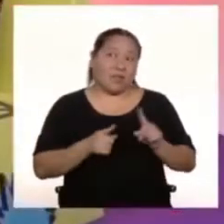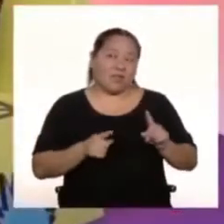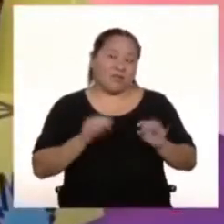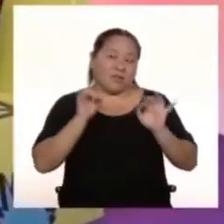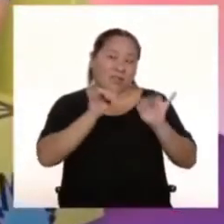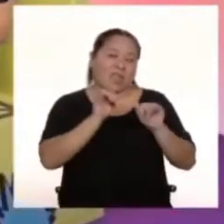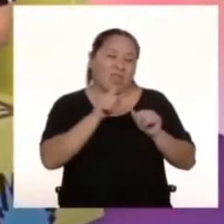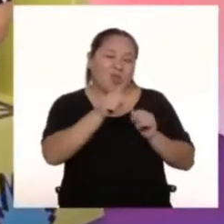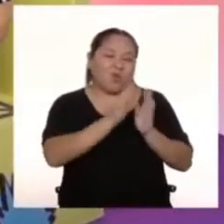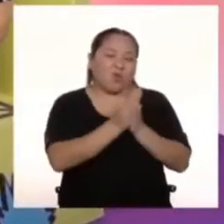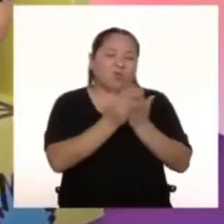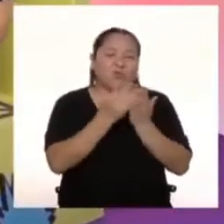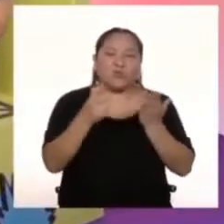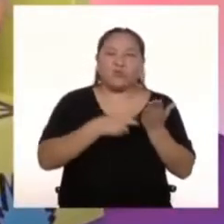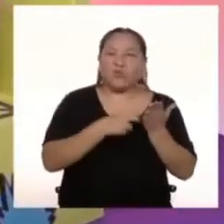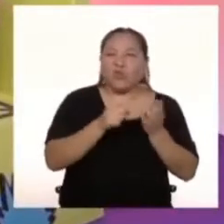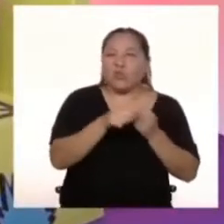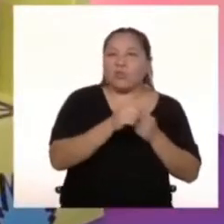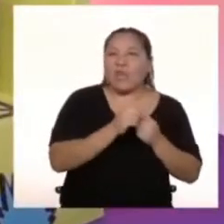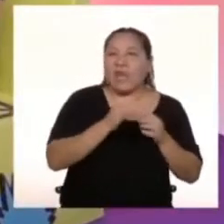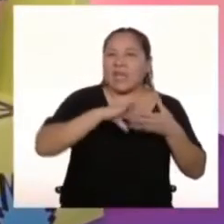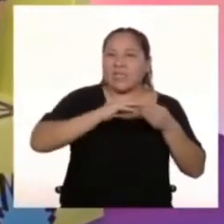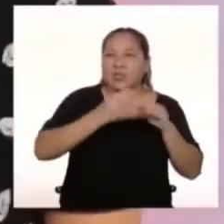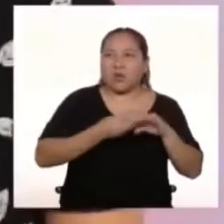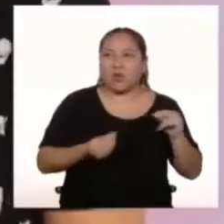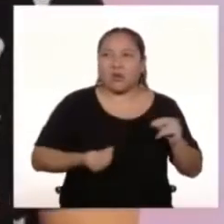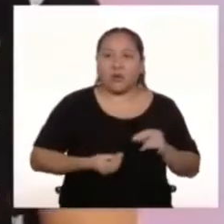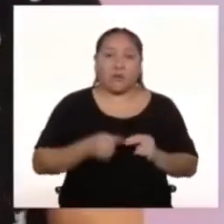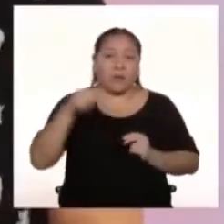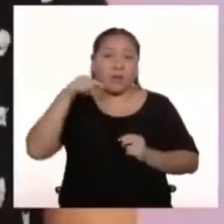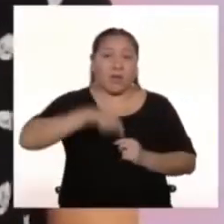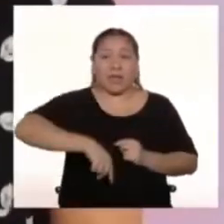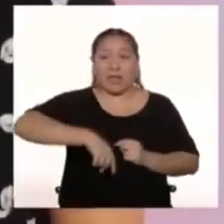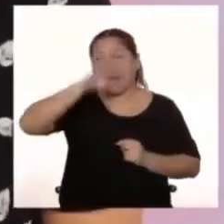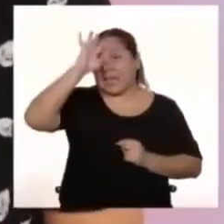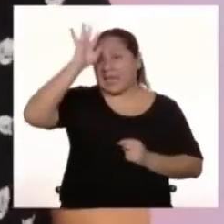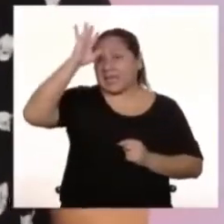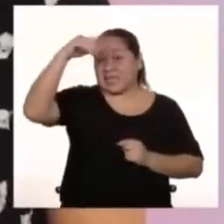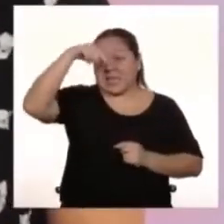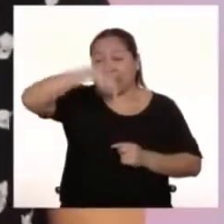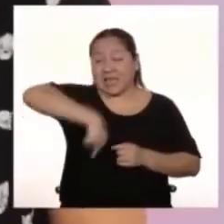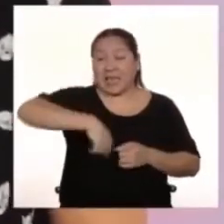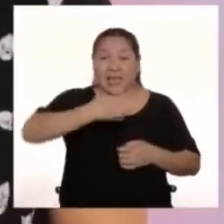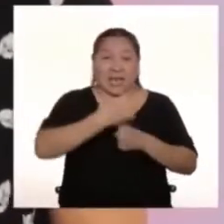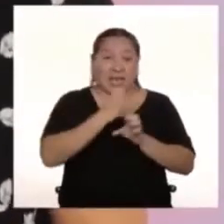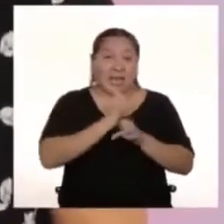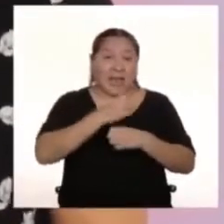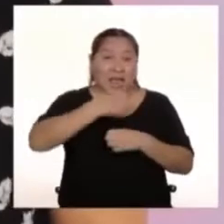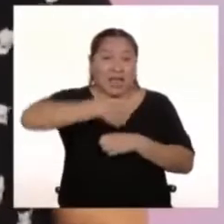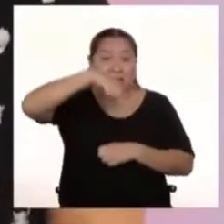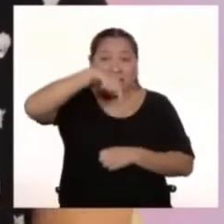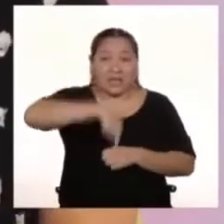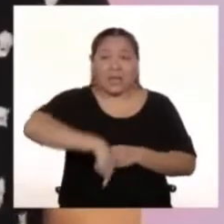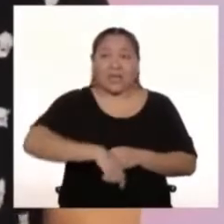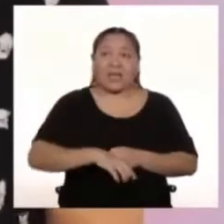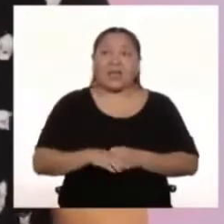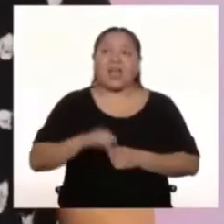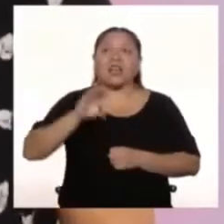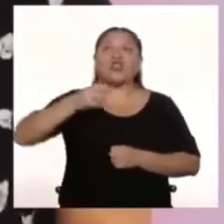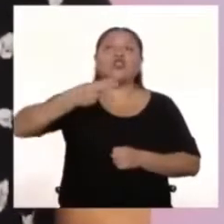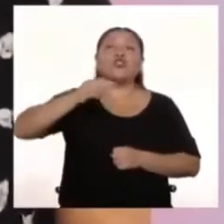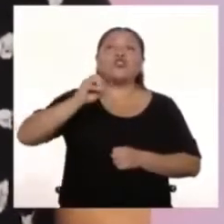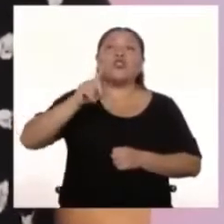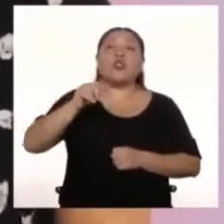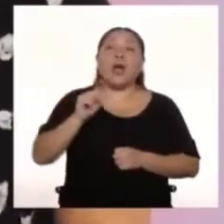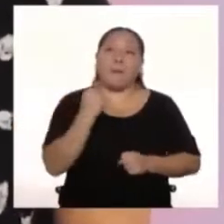en una serie de cómics Y superhéroes creados Acá por peruanos Este, a La Chola Power